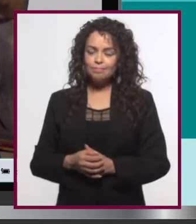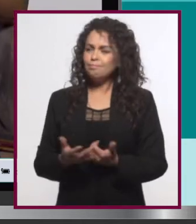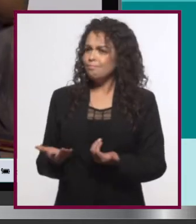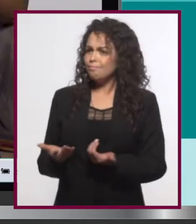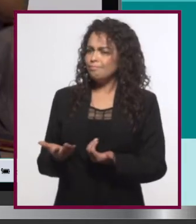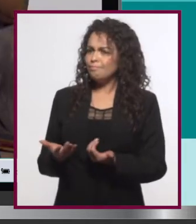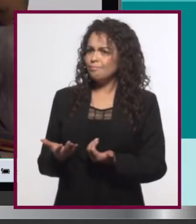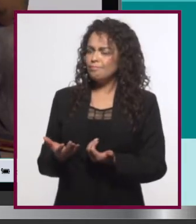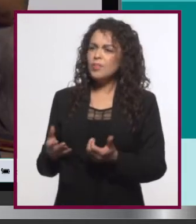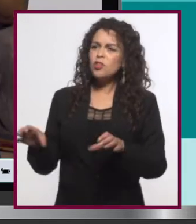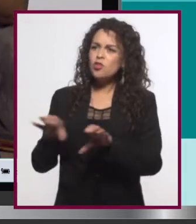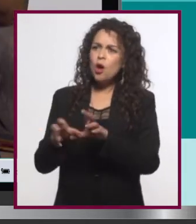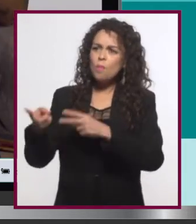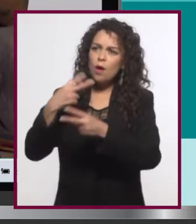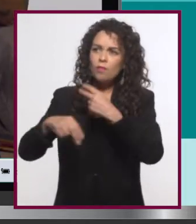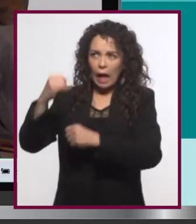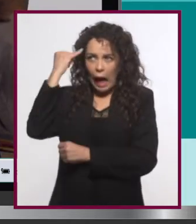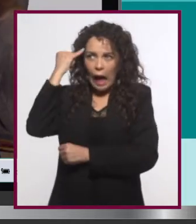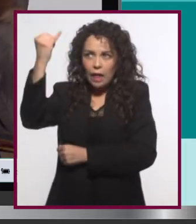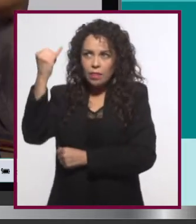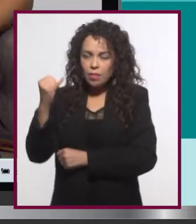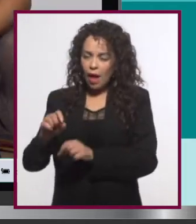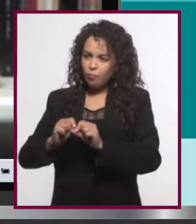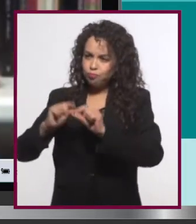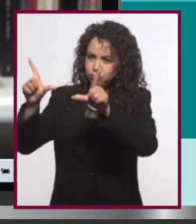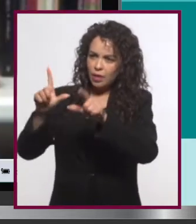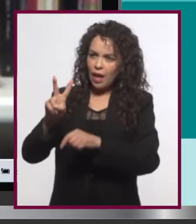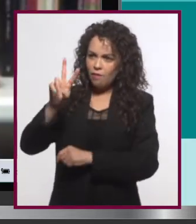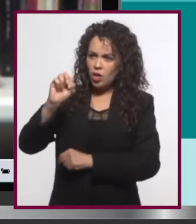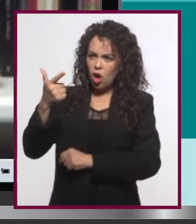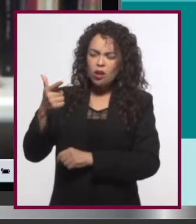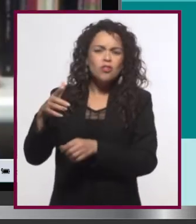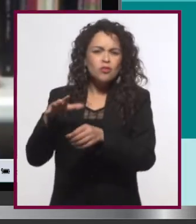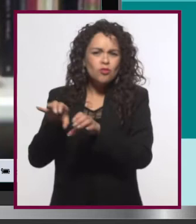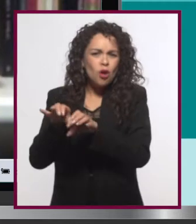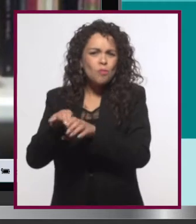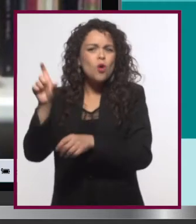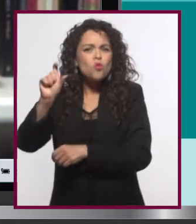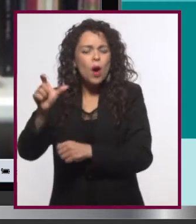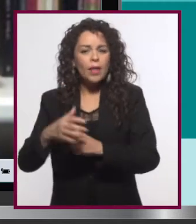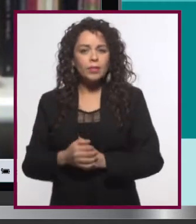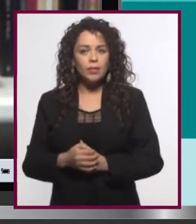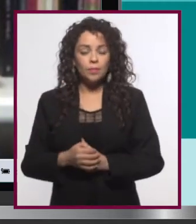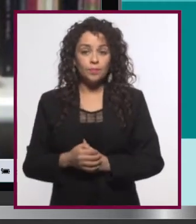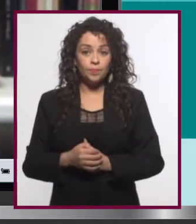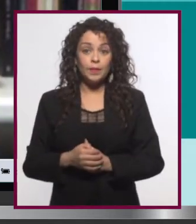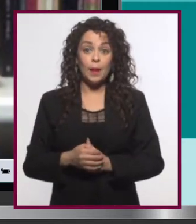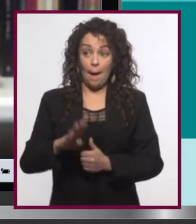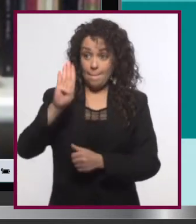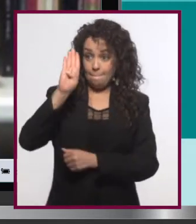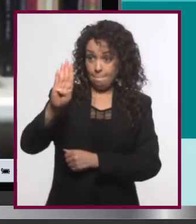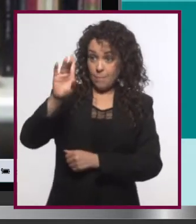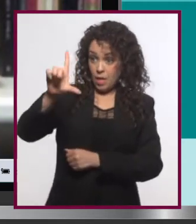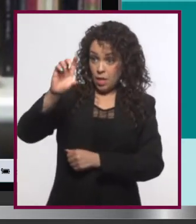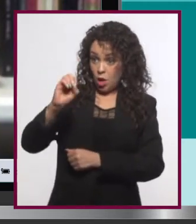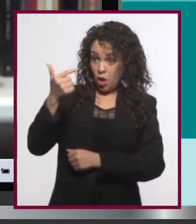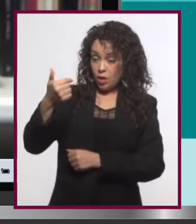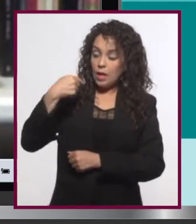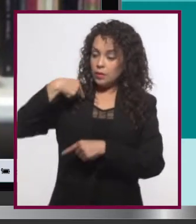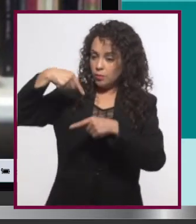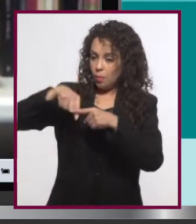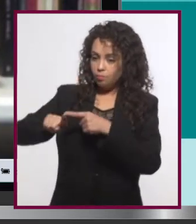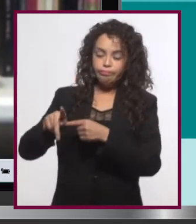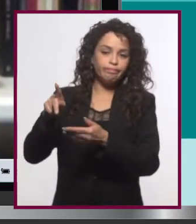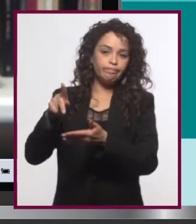¿Cómo y cuándo surgió la idea de crear tu blog? El blog escrito, el blog con B grande, lo empecé a hacer